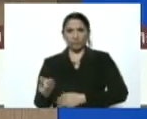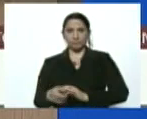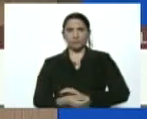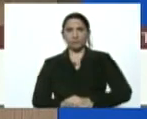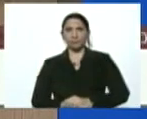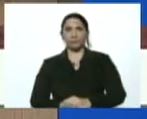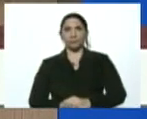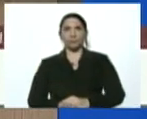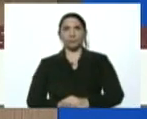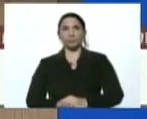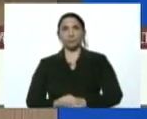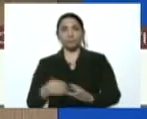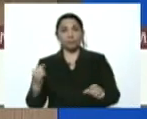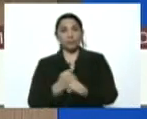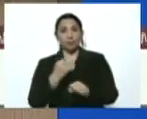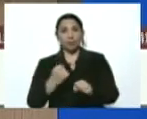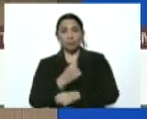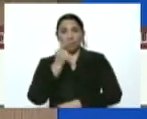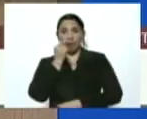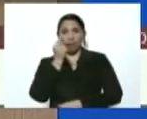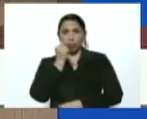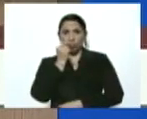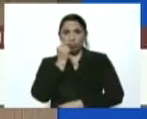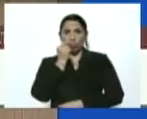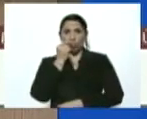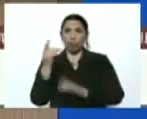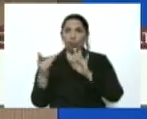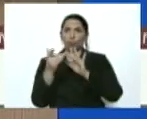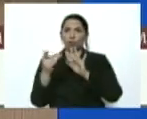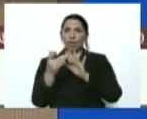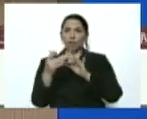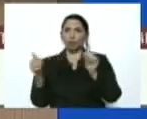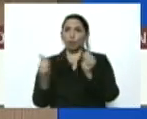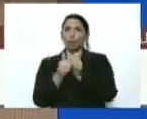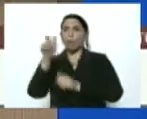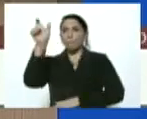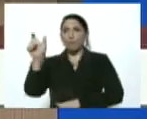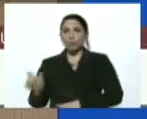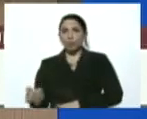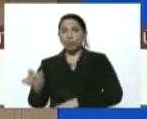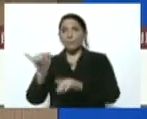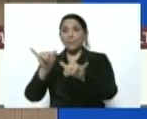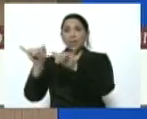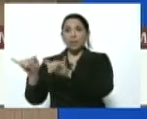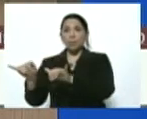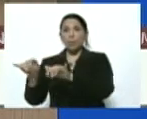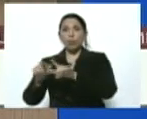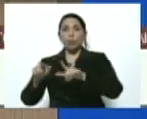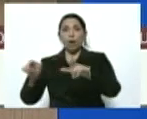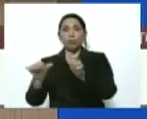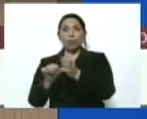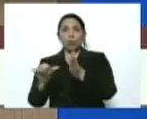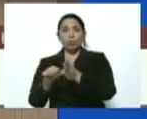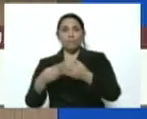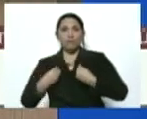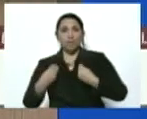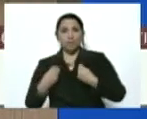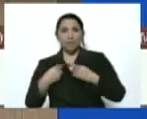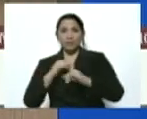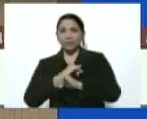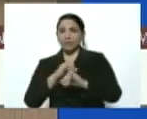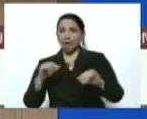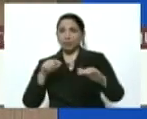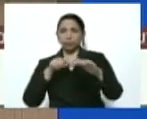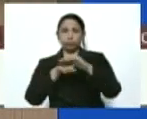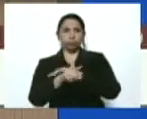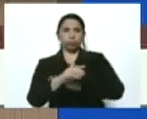Este es un obrero, tuvo contacto con un caso positivo del mismo sector, donde vive y ya ha sido